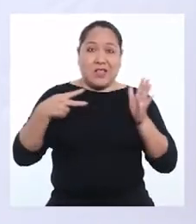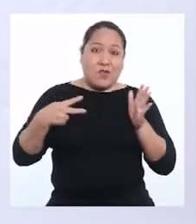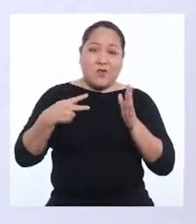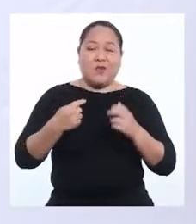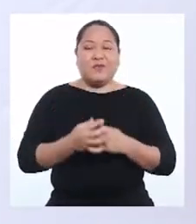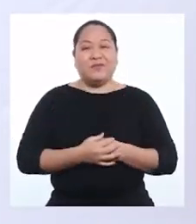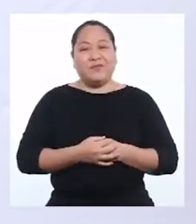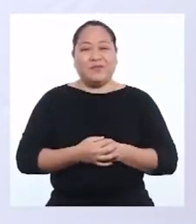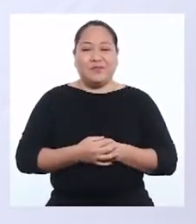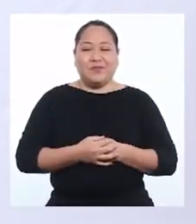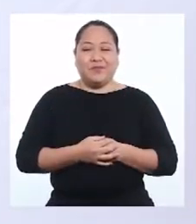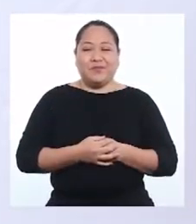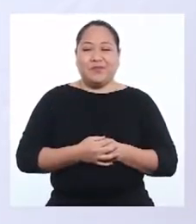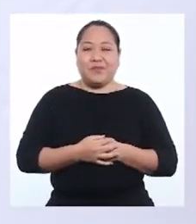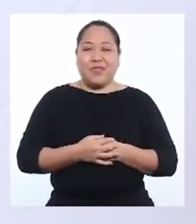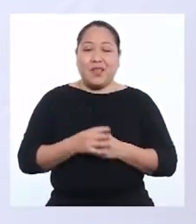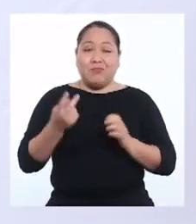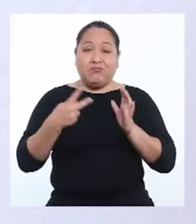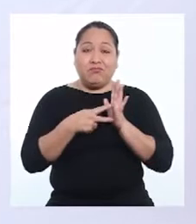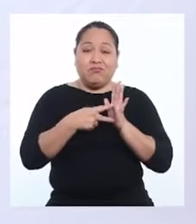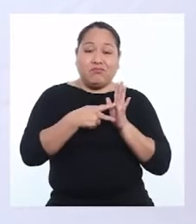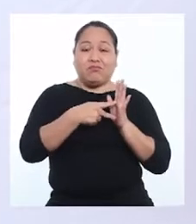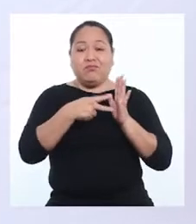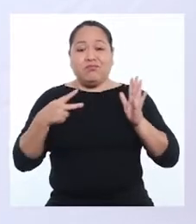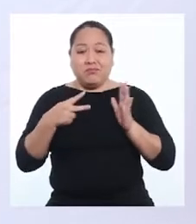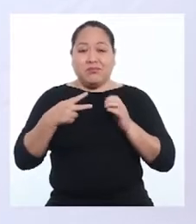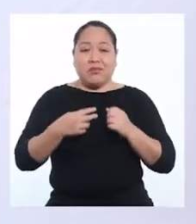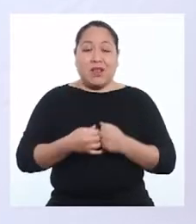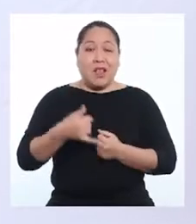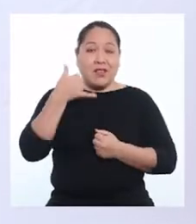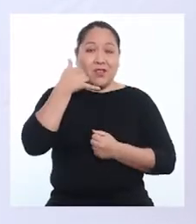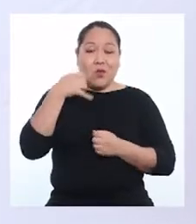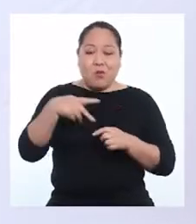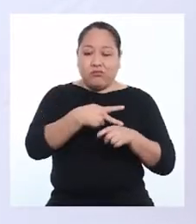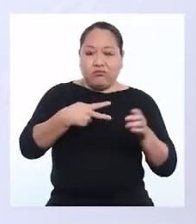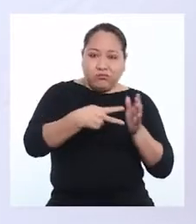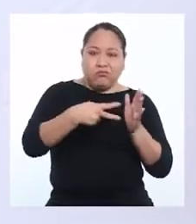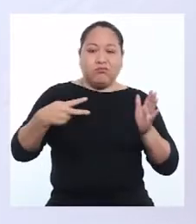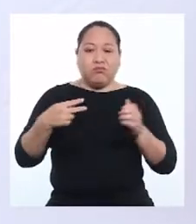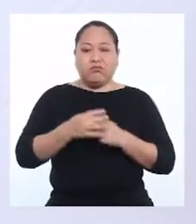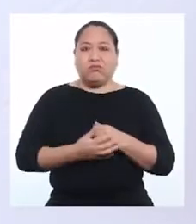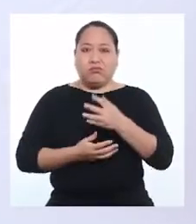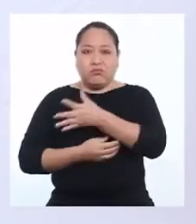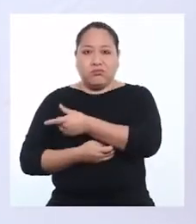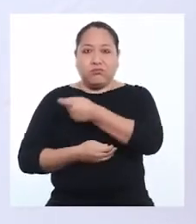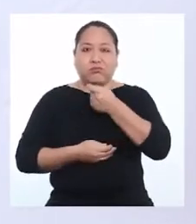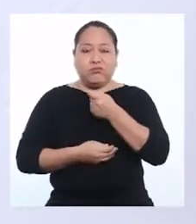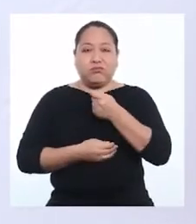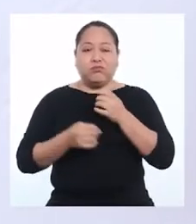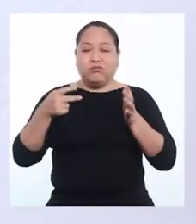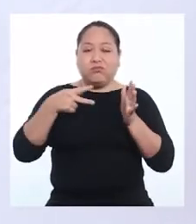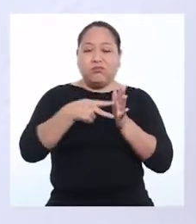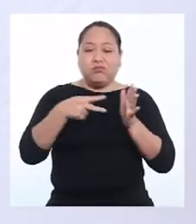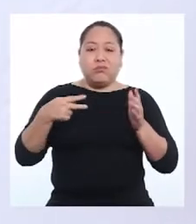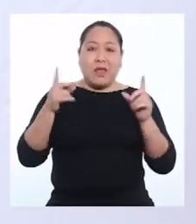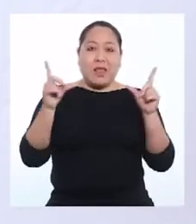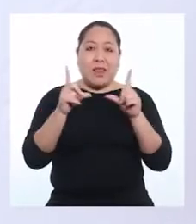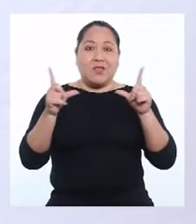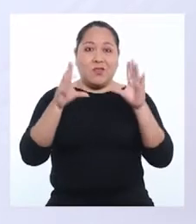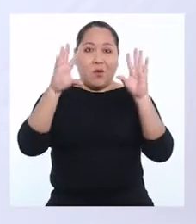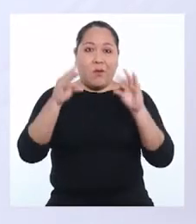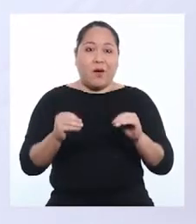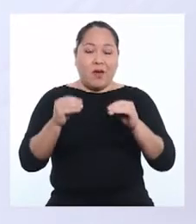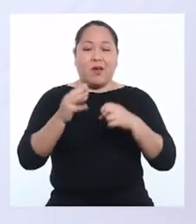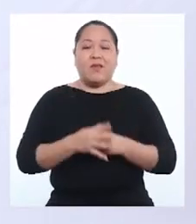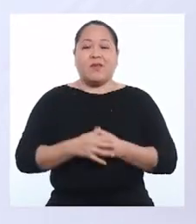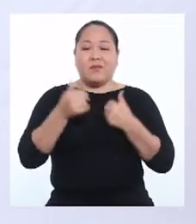y desenchufo. Desenchufamos los cargadores. Eso. Desenchufamos la televisión